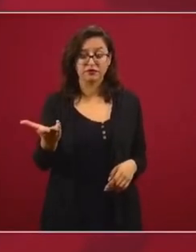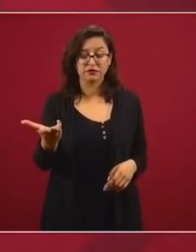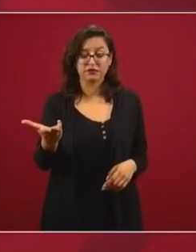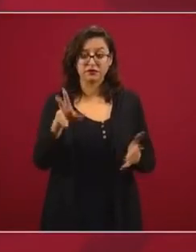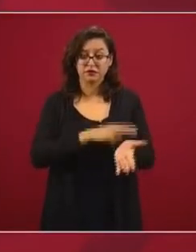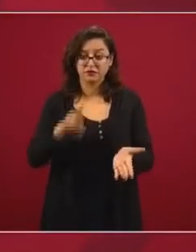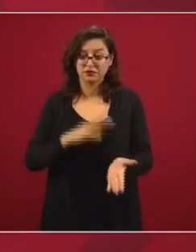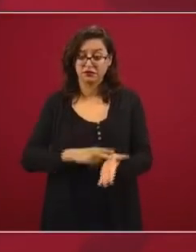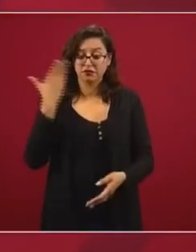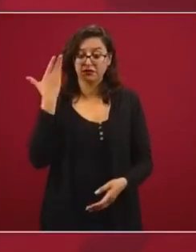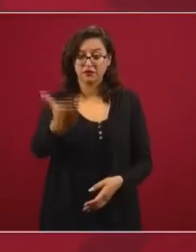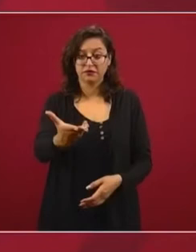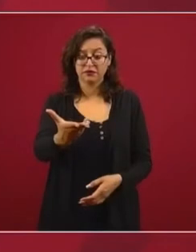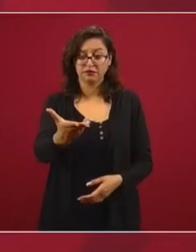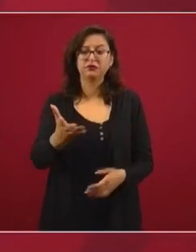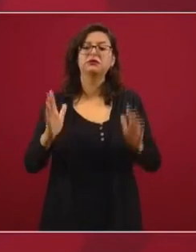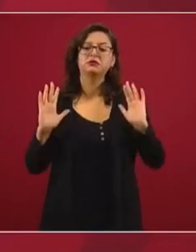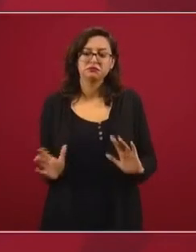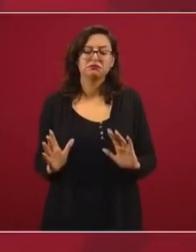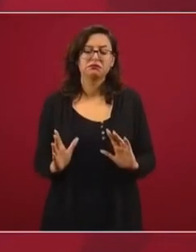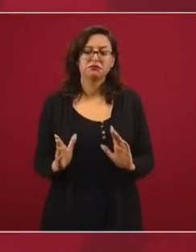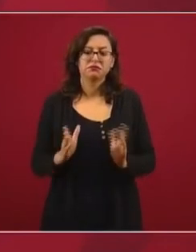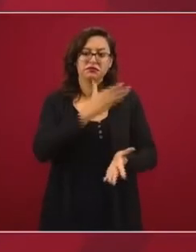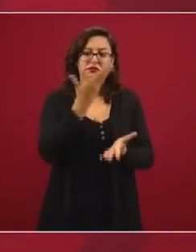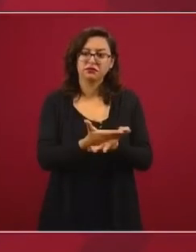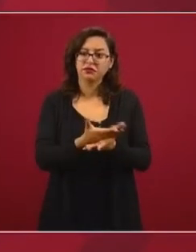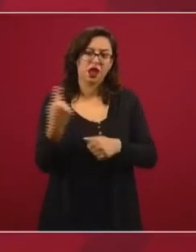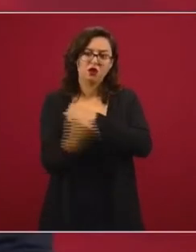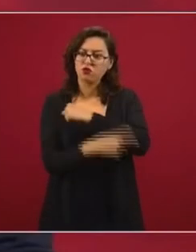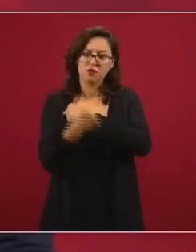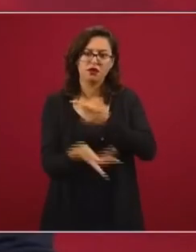presenta las firmas, ya pasa esa solicitud.